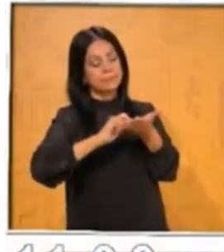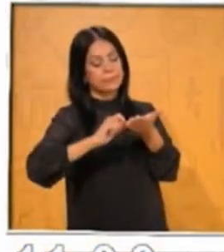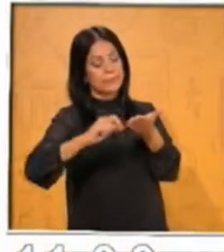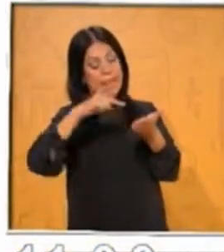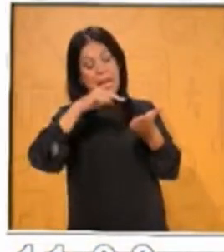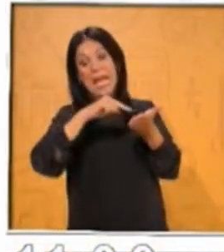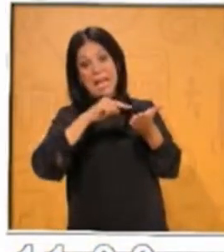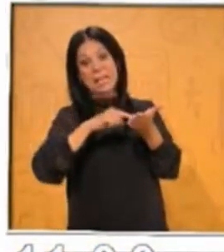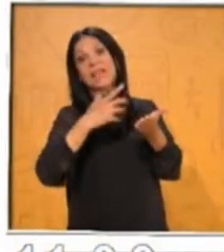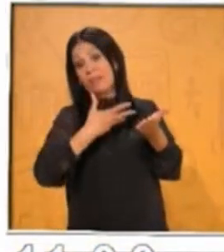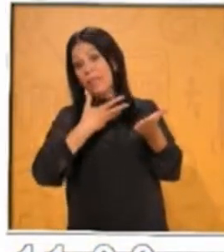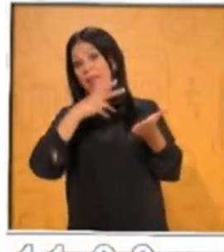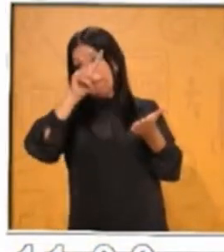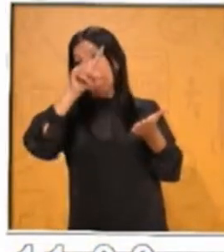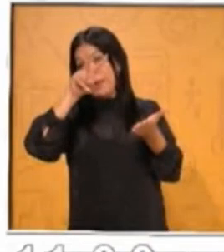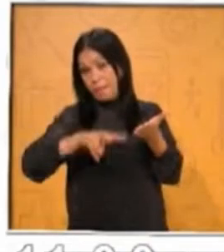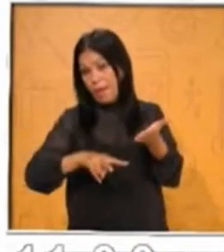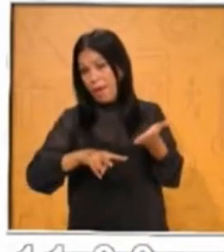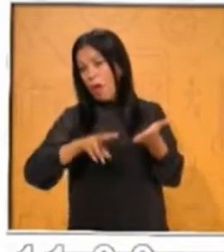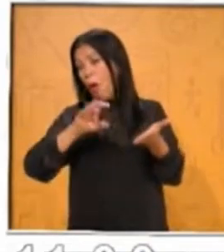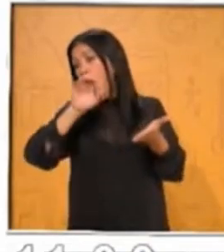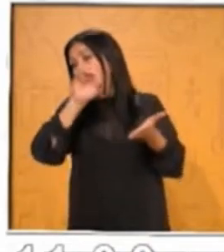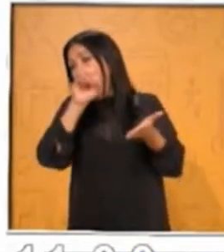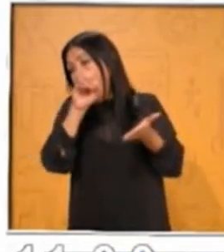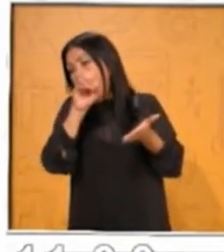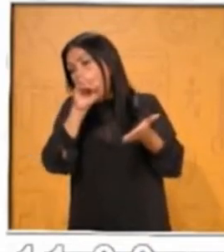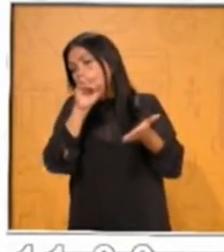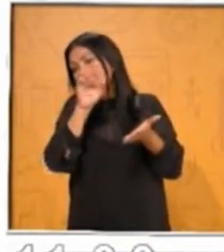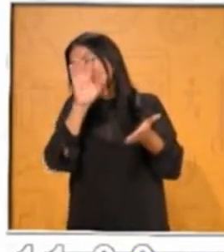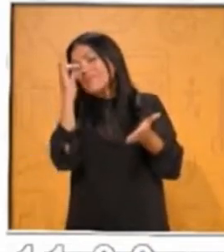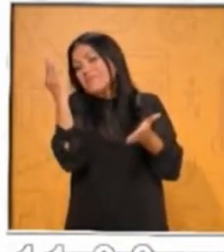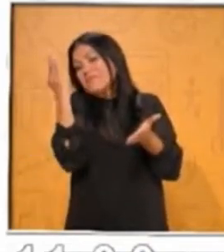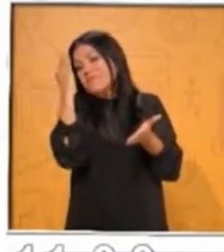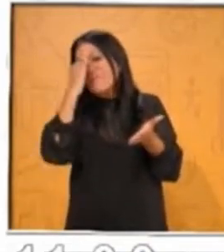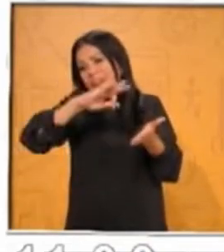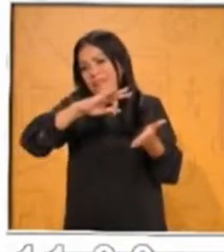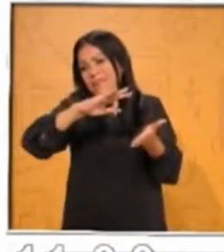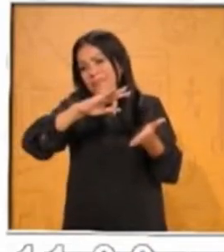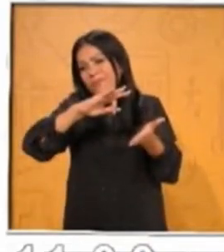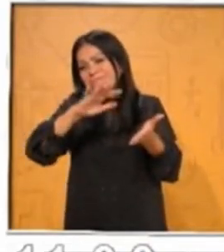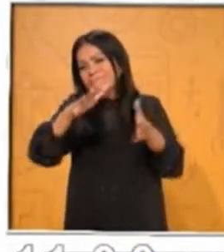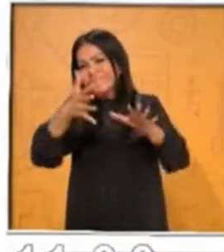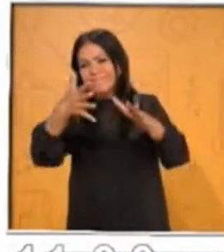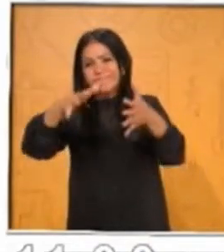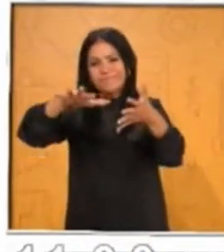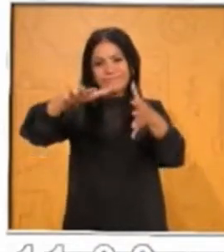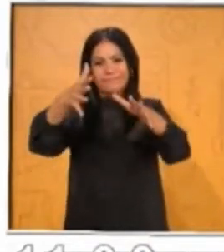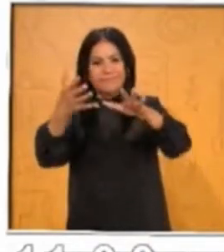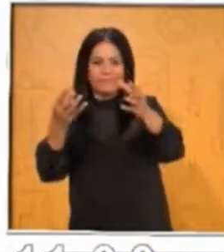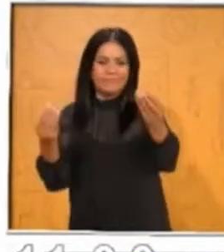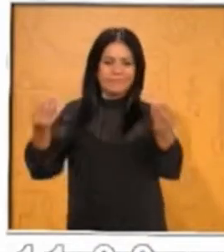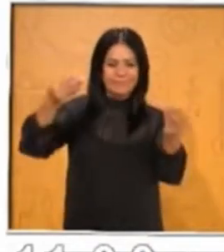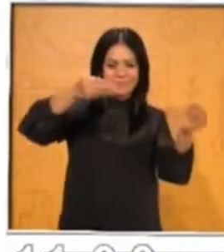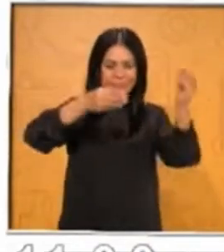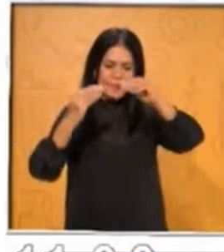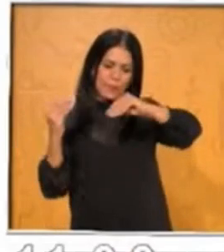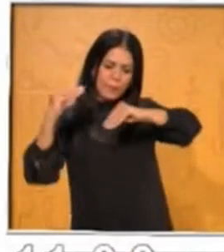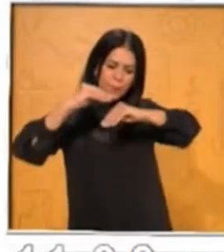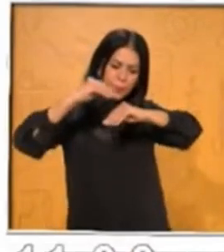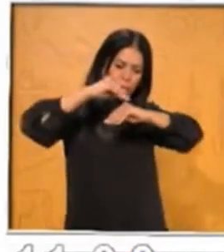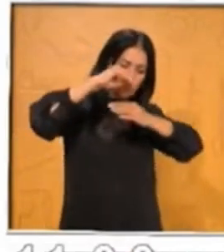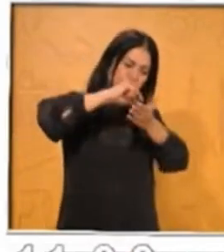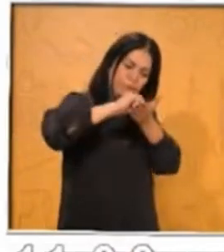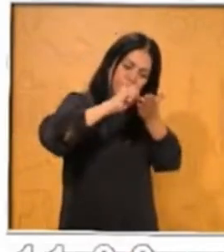reales o puede tener hechos fantásticos o bien una mezcla de estos. Generalmente son textos cortos que van